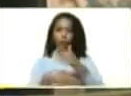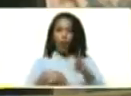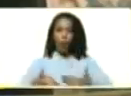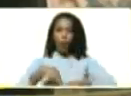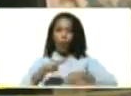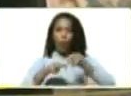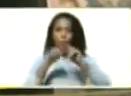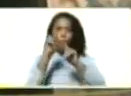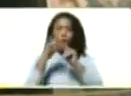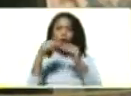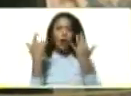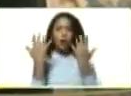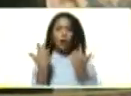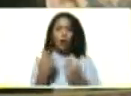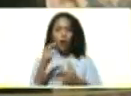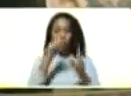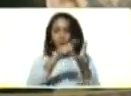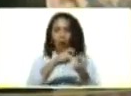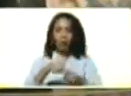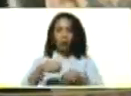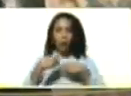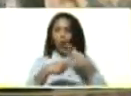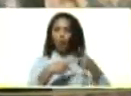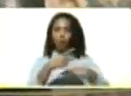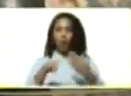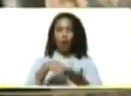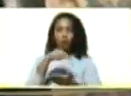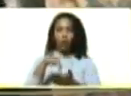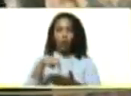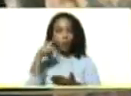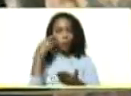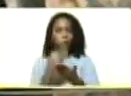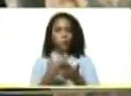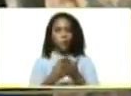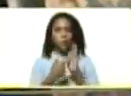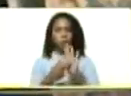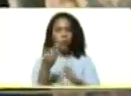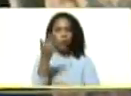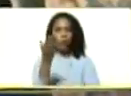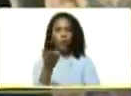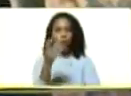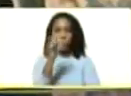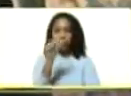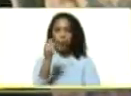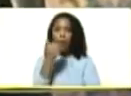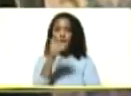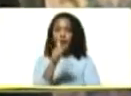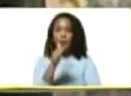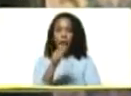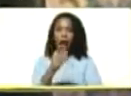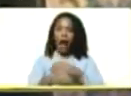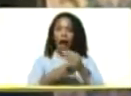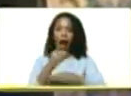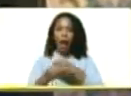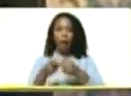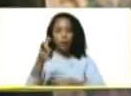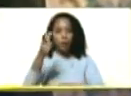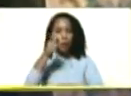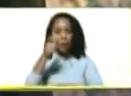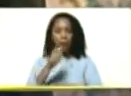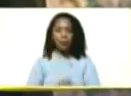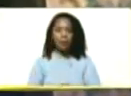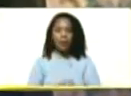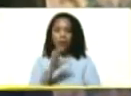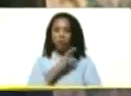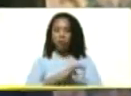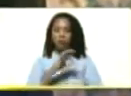de los campesinos, de los productores nacionales, y se lo presentaremos a la semana que viene para que tengamos garantía de seguridad y